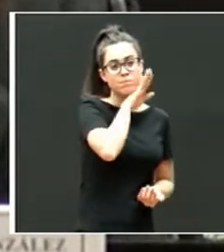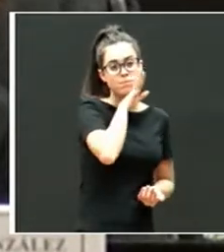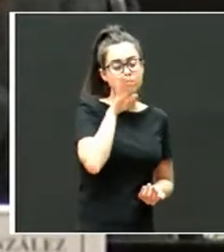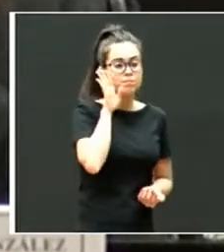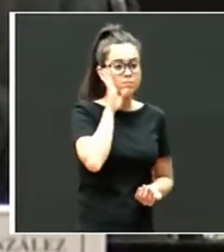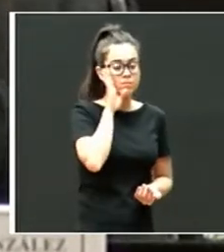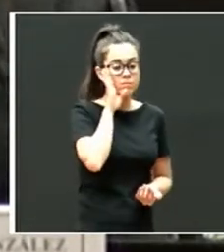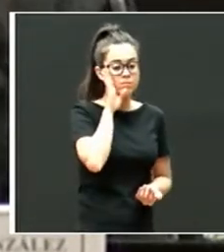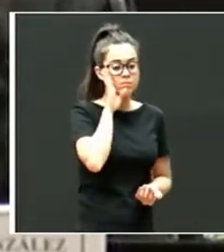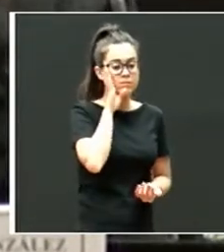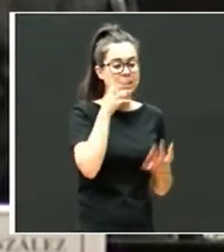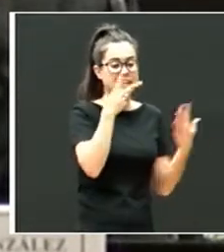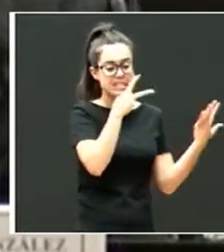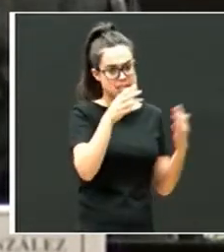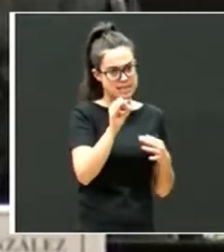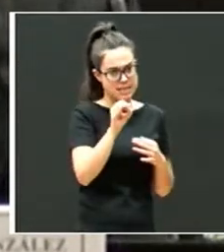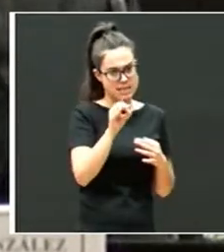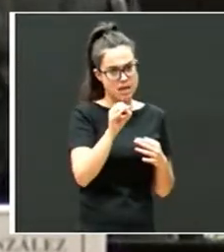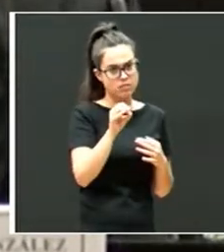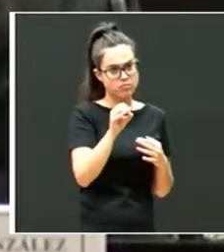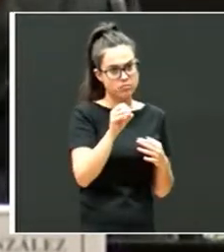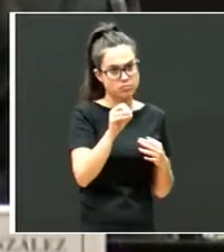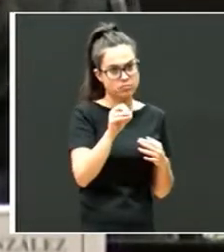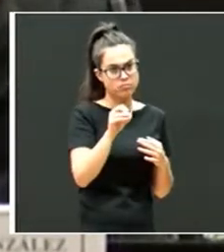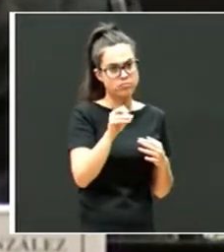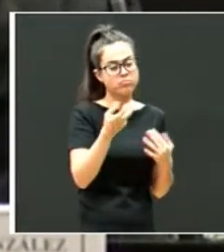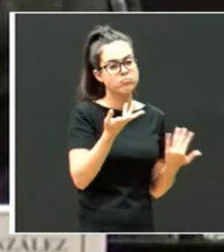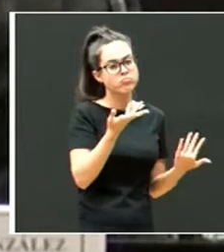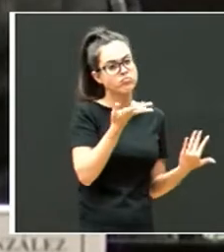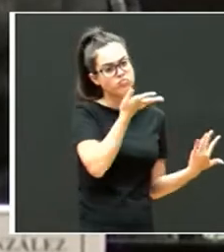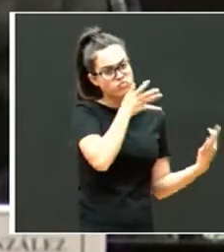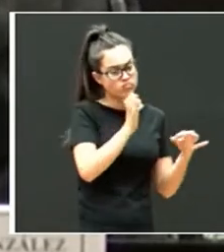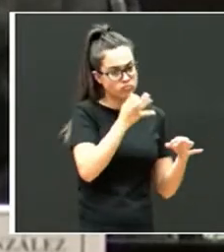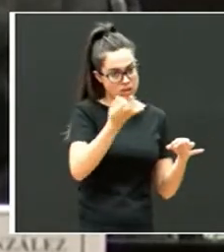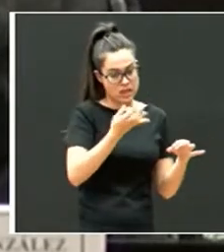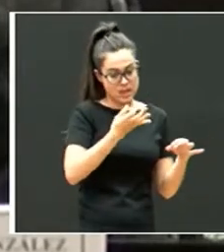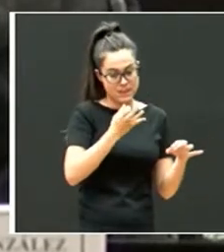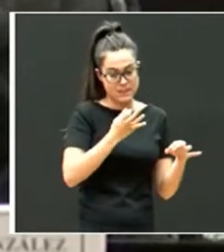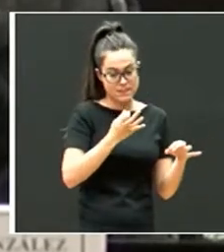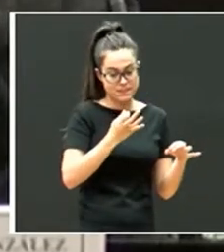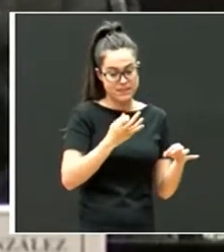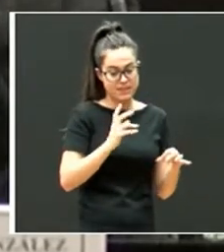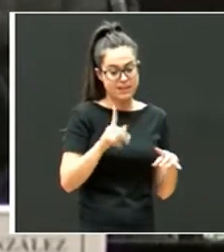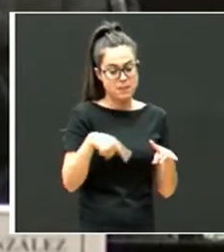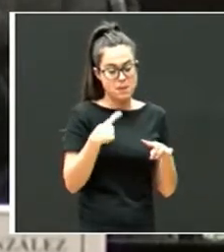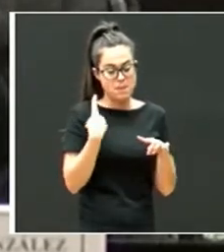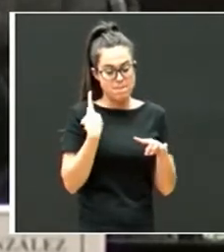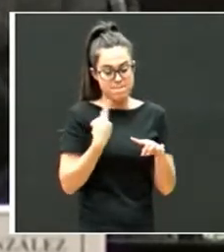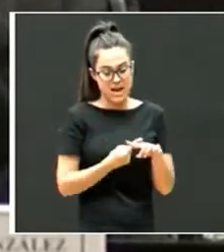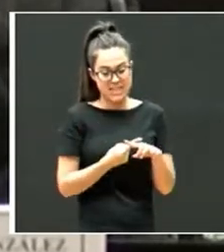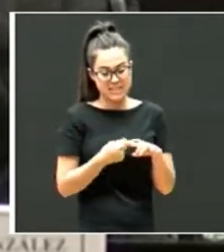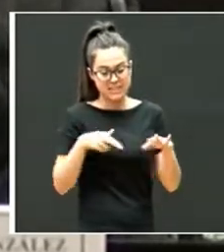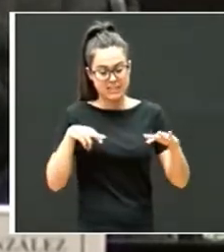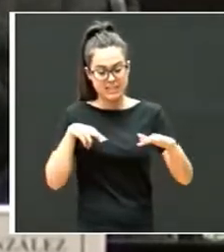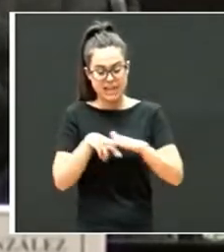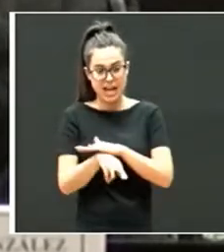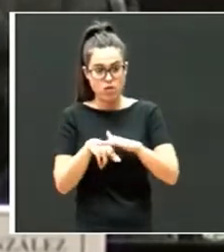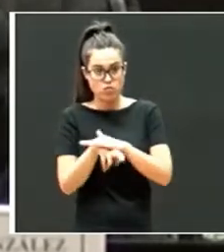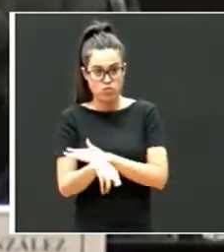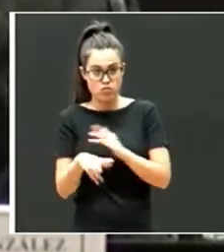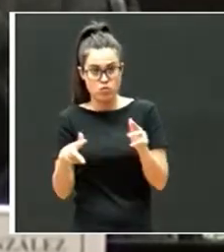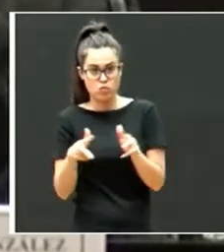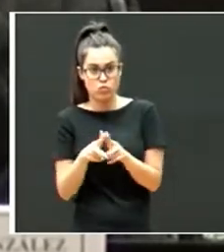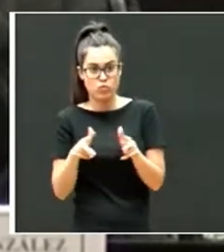padres tienen que tener setenta, un setenta en competencias parentales. Y tiene que haber en recursos sociales,